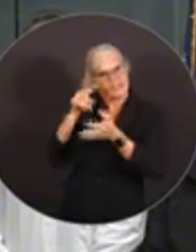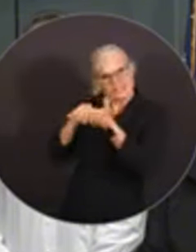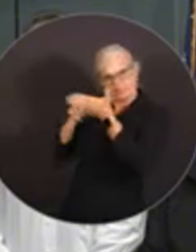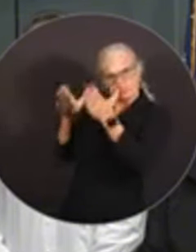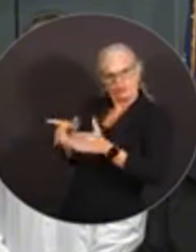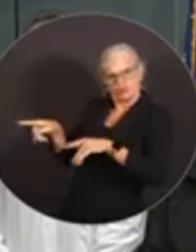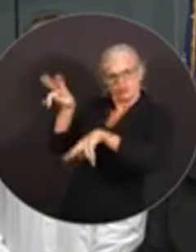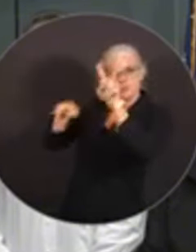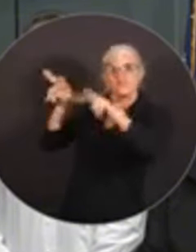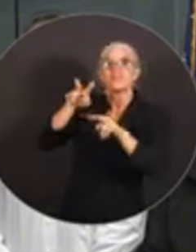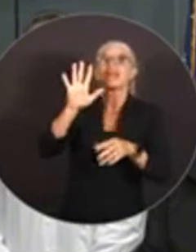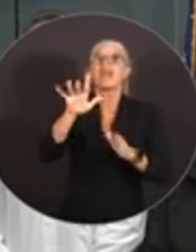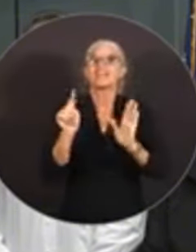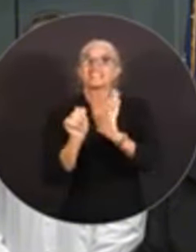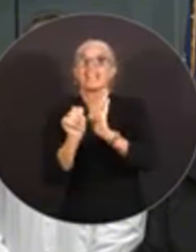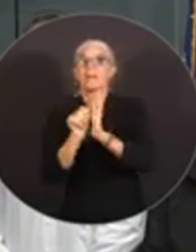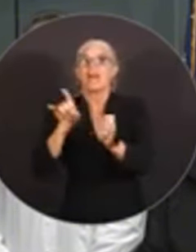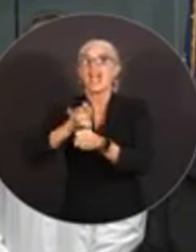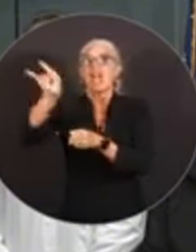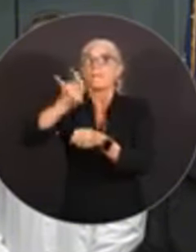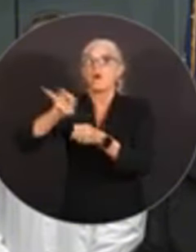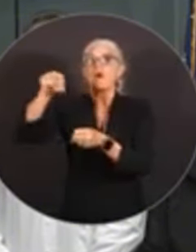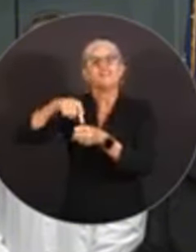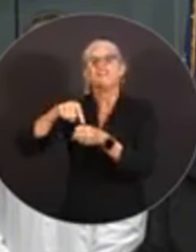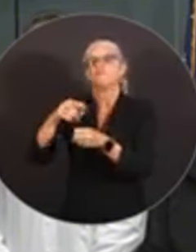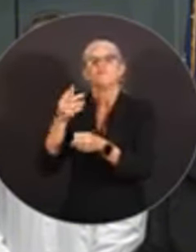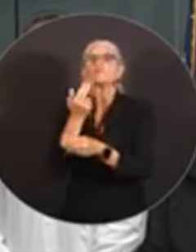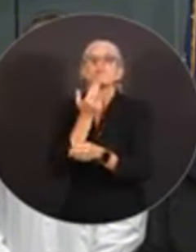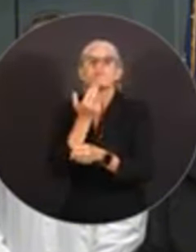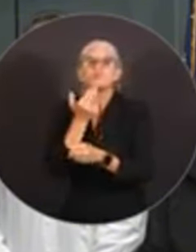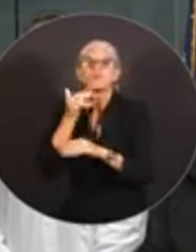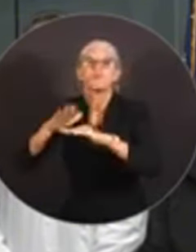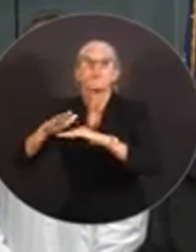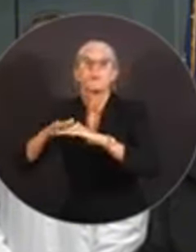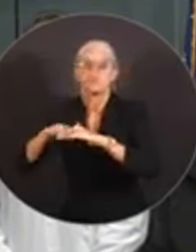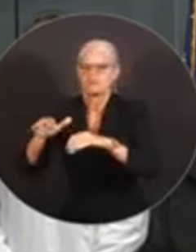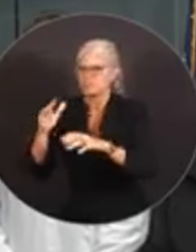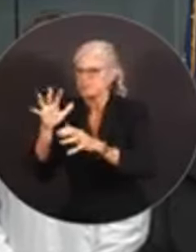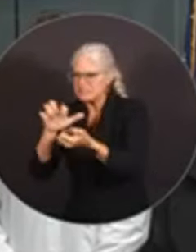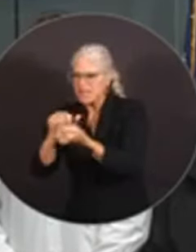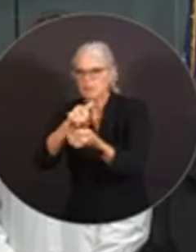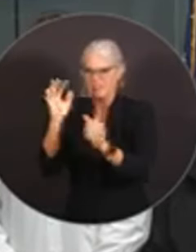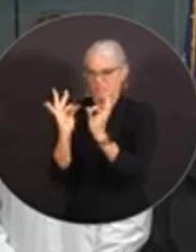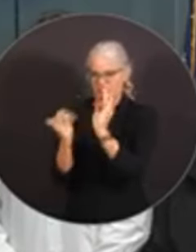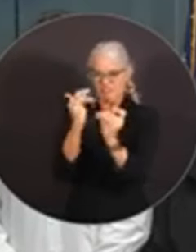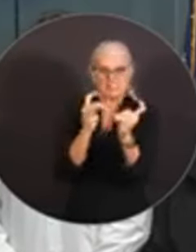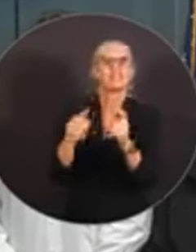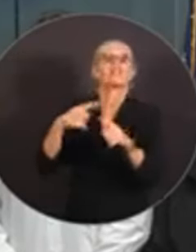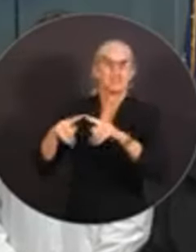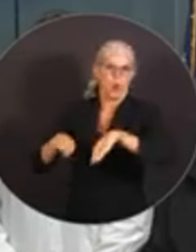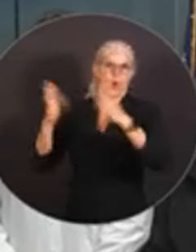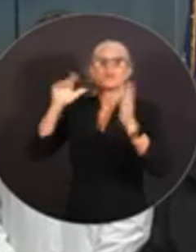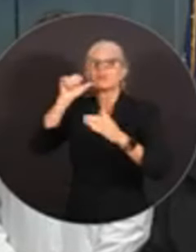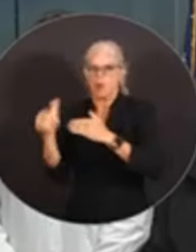El Tampa, el aeropuerto de Tampa tuvo daño mínimo y será abierto probablemente mañana.